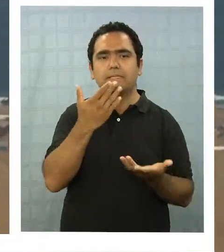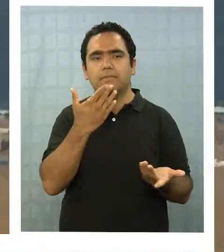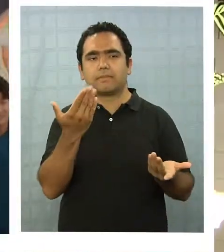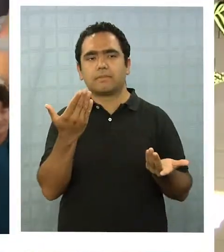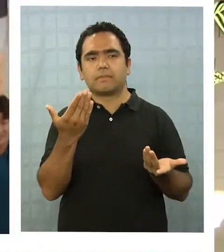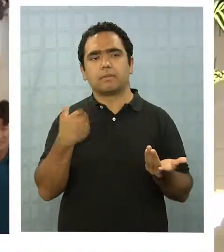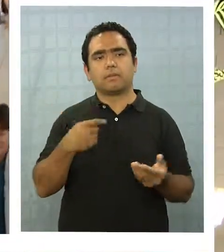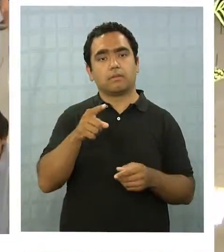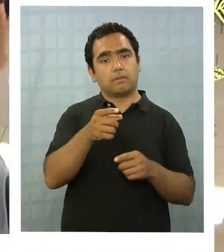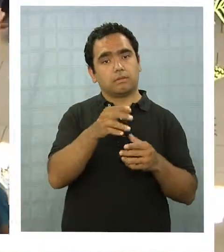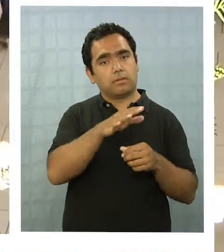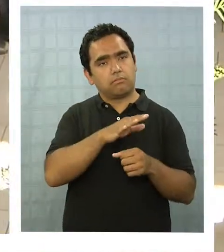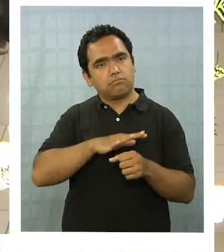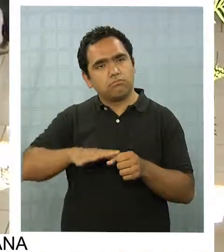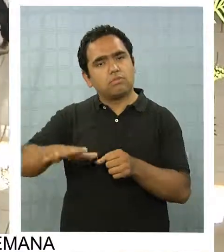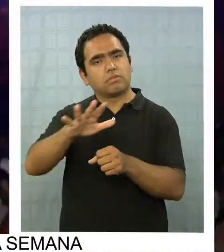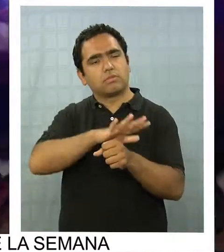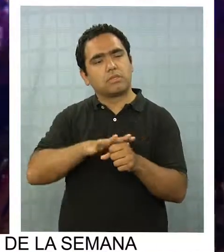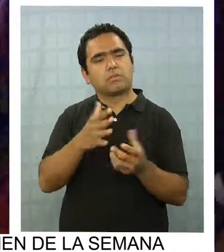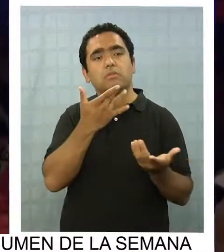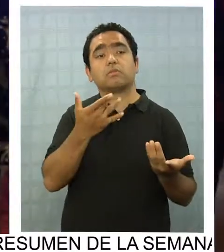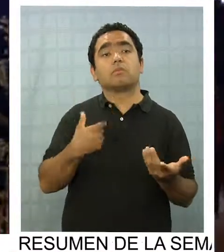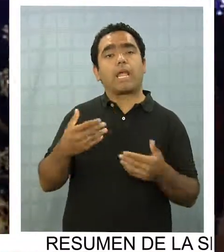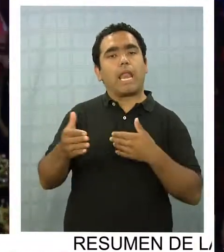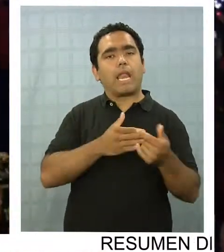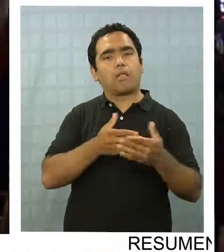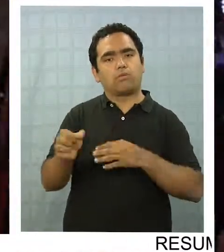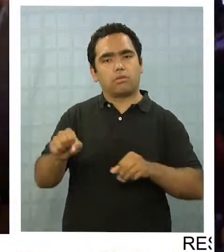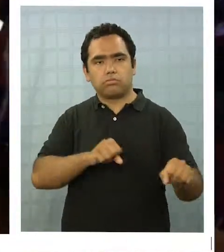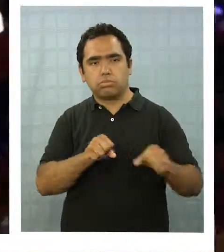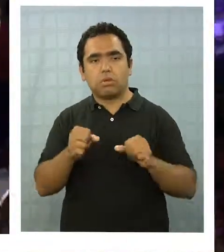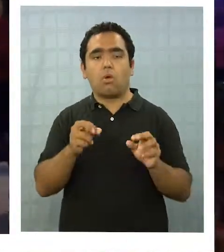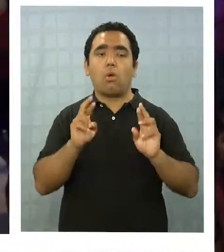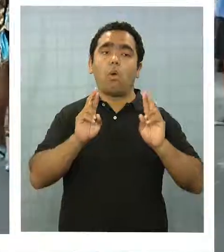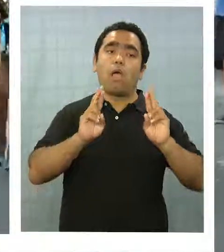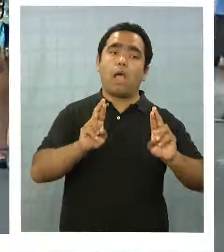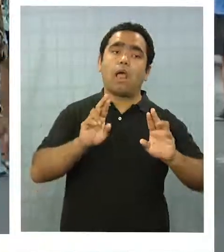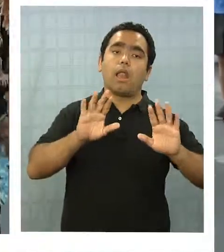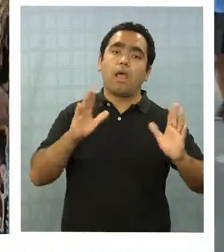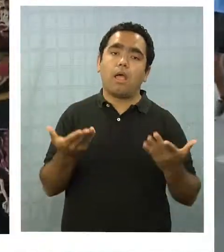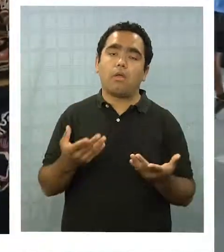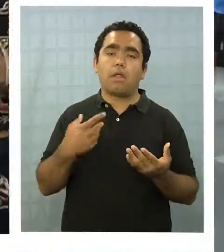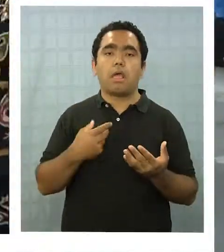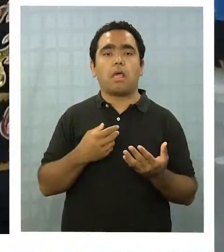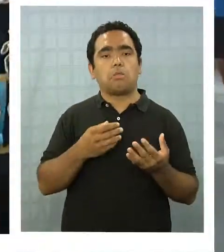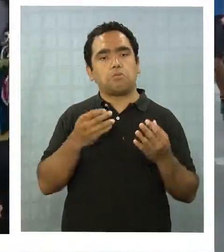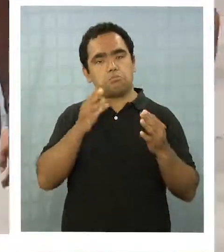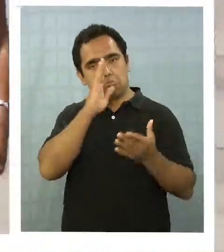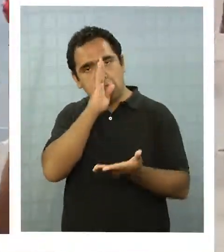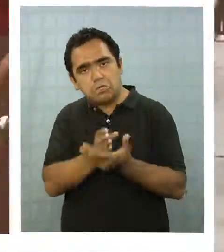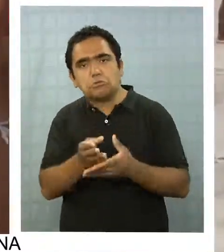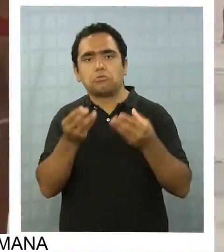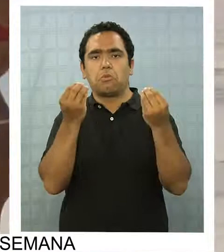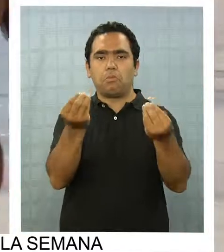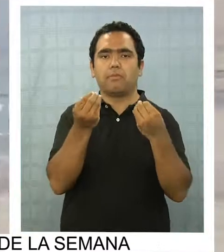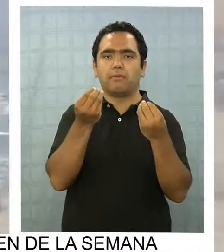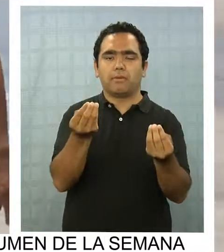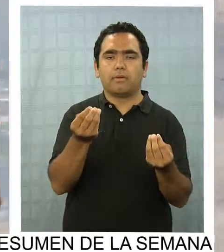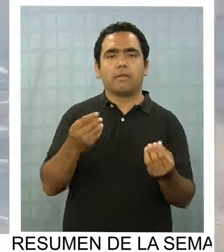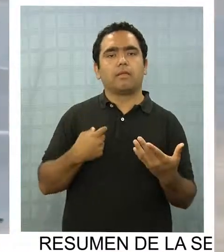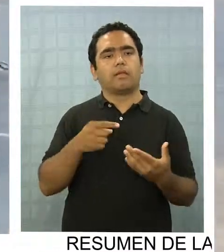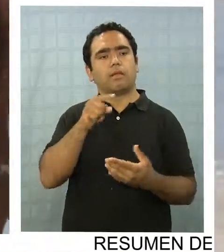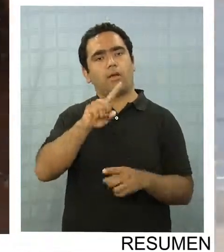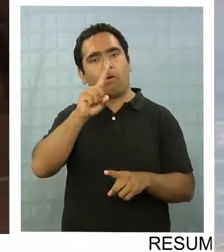aunque esa situación se debió a un desastre natural, esperemos que sean las buenas decisiones de las personas las que vuelvan a